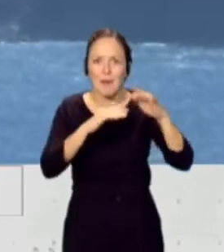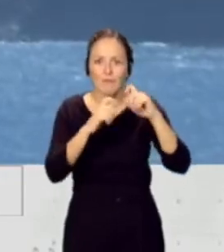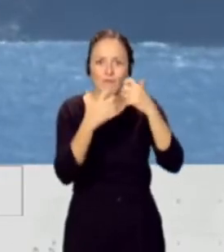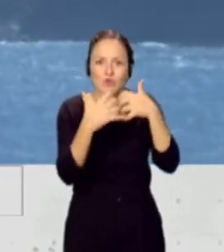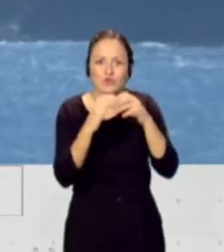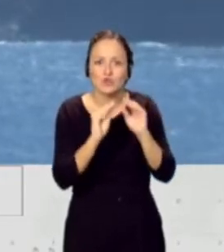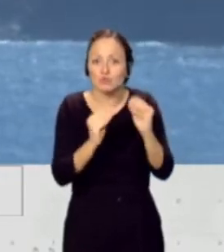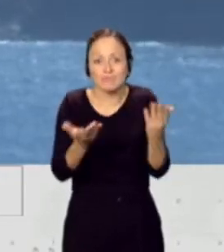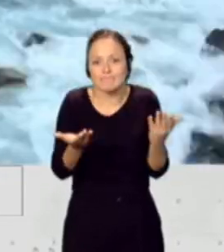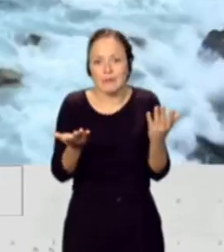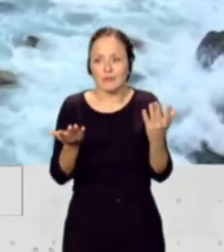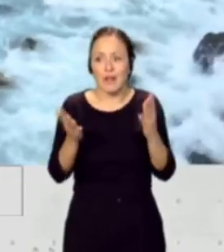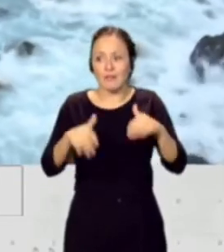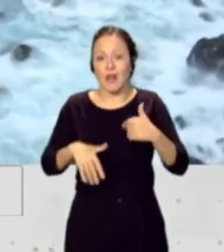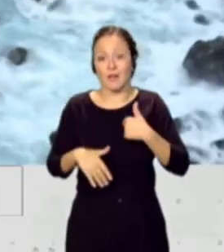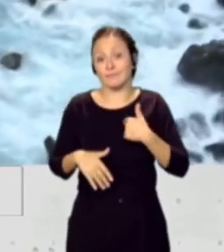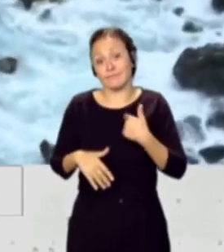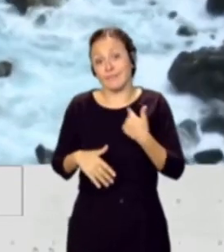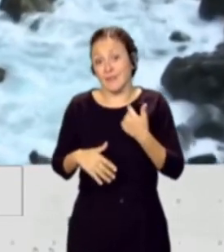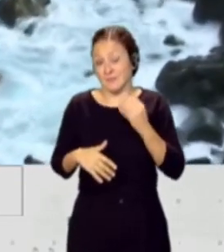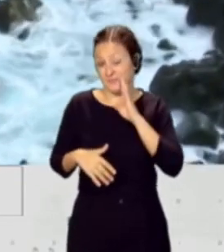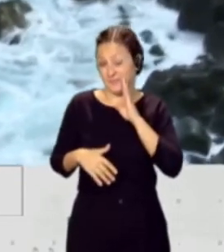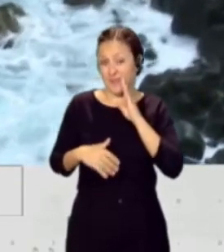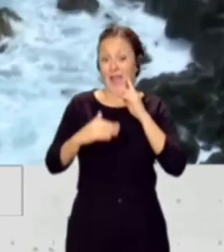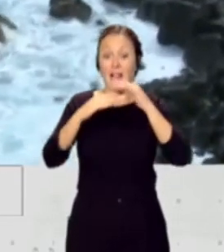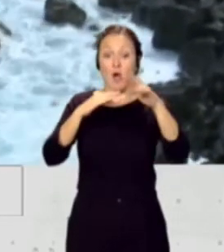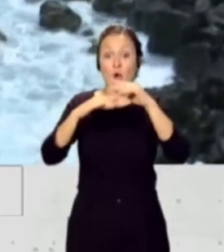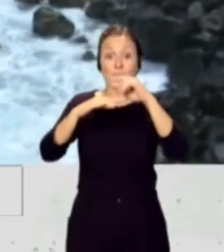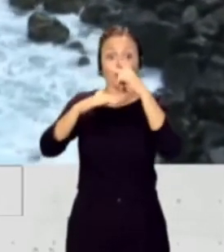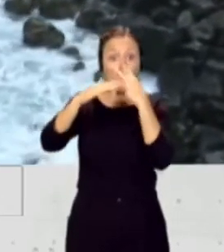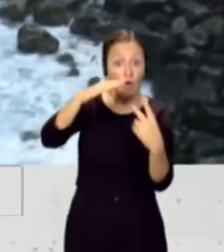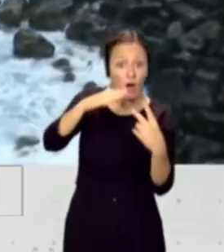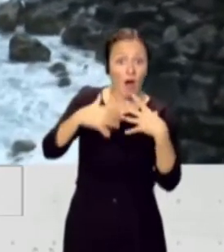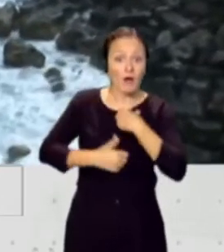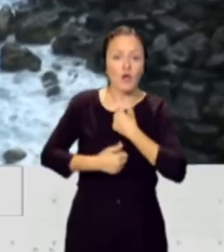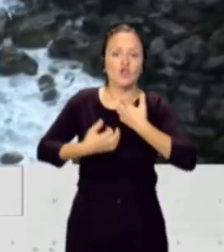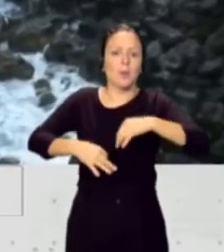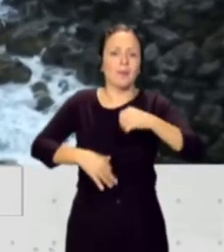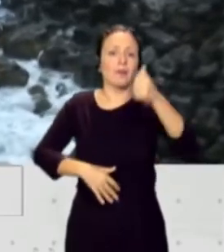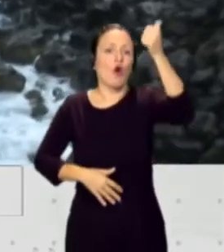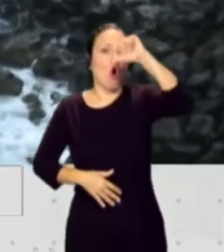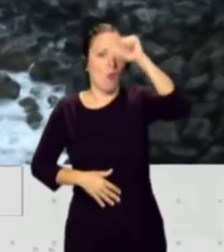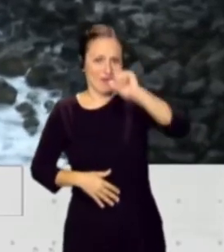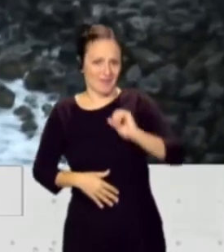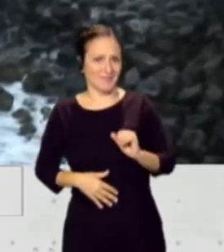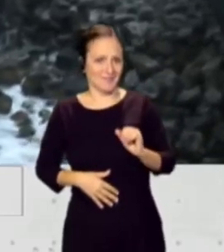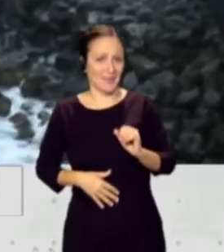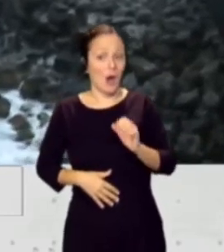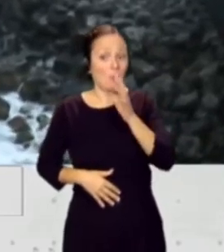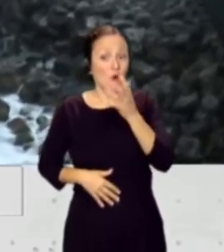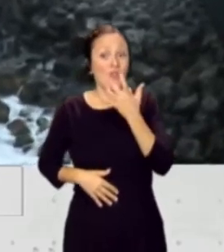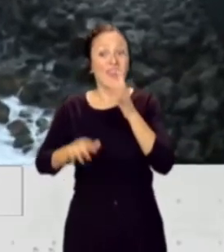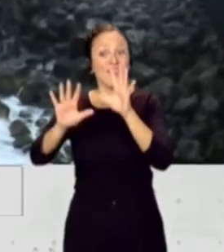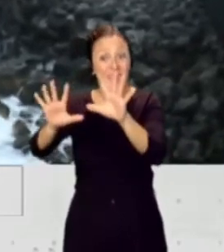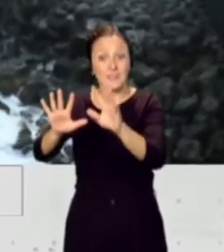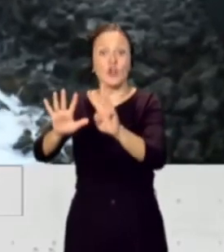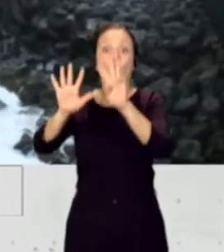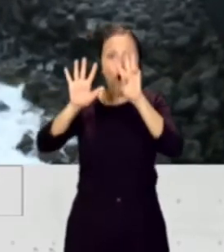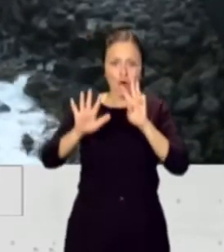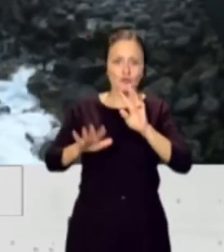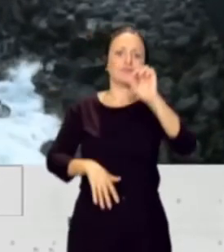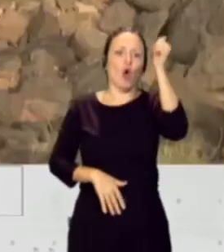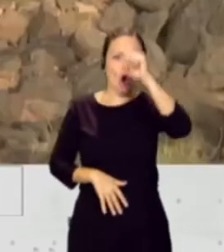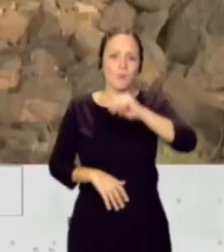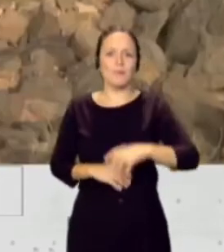ahogamiento siempre va en masculino. De cada 10 fallecidos, 8 por ahogamiento, 8 son hombres.